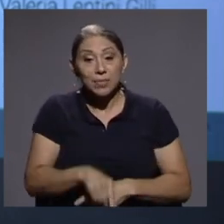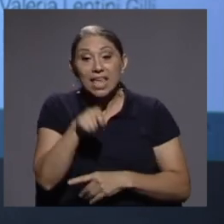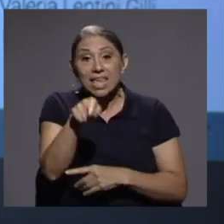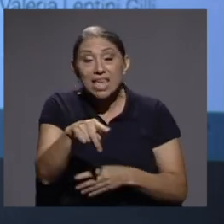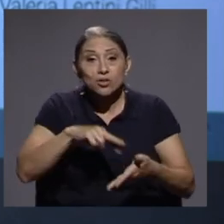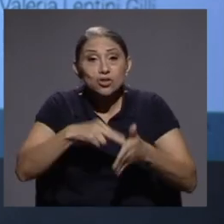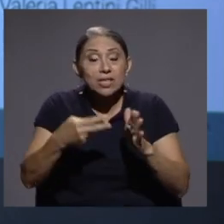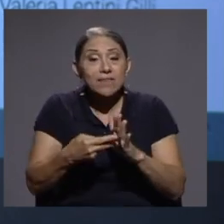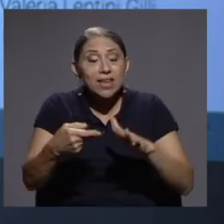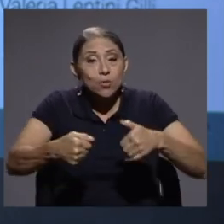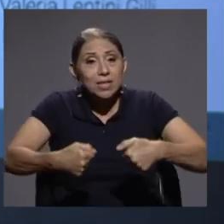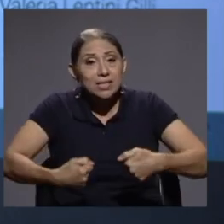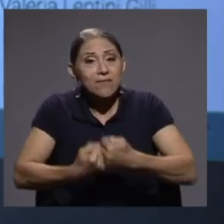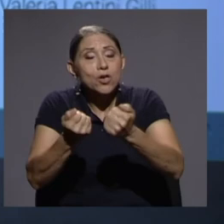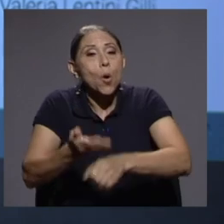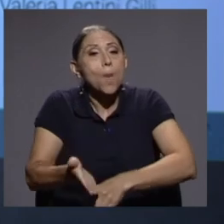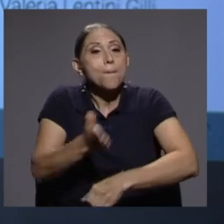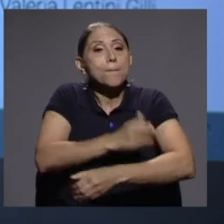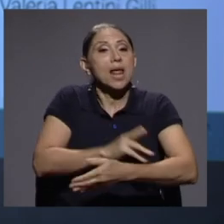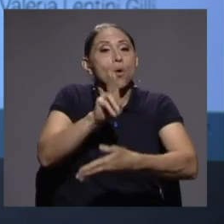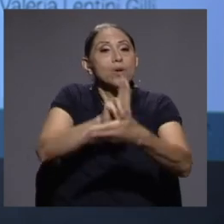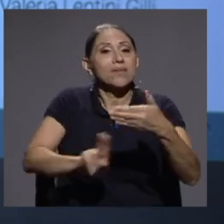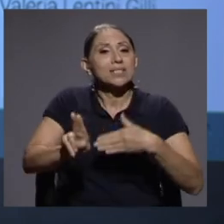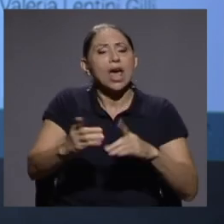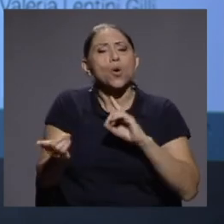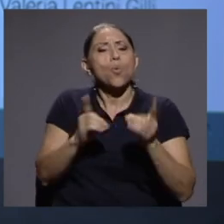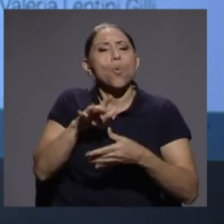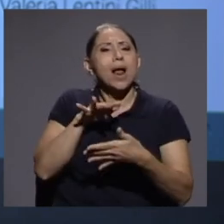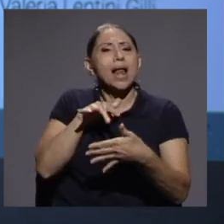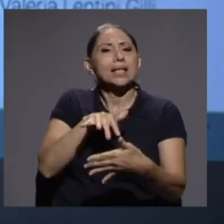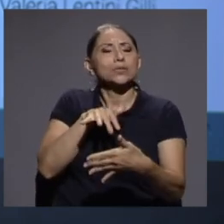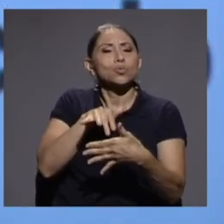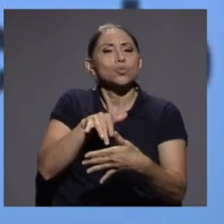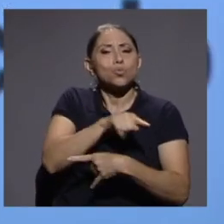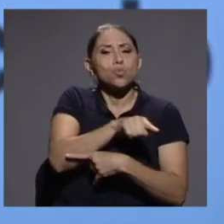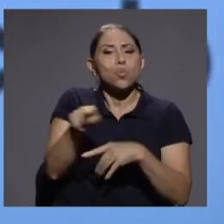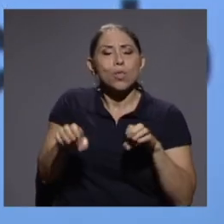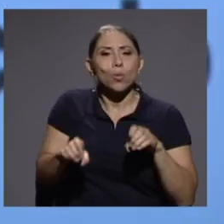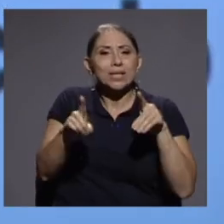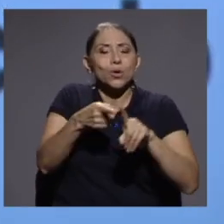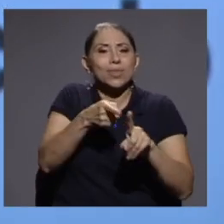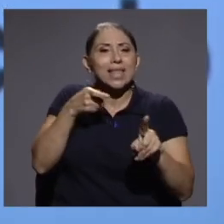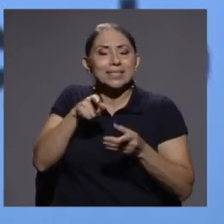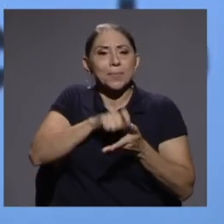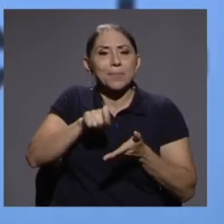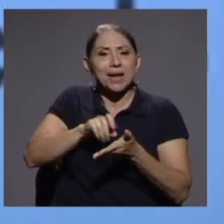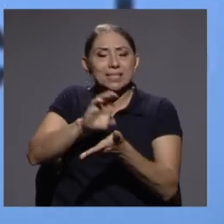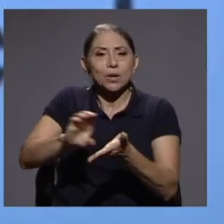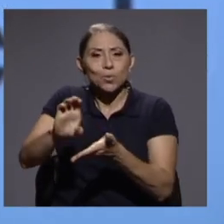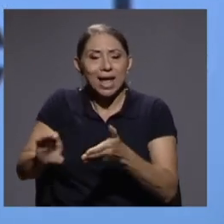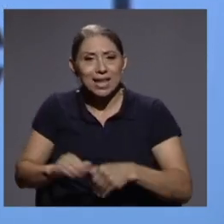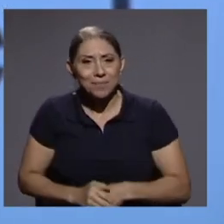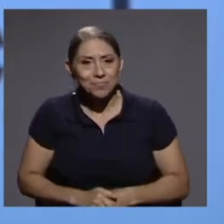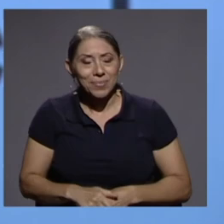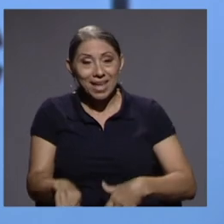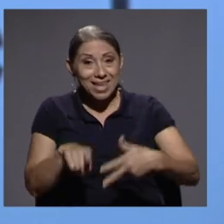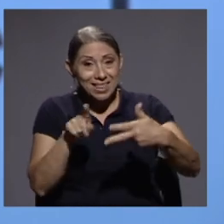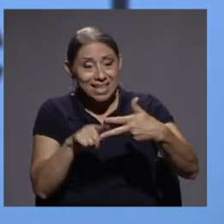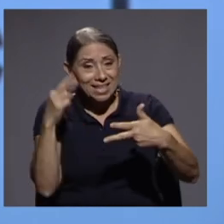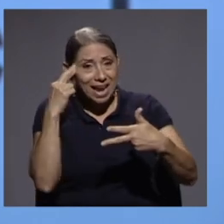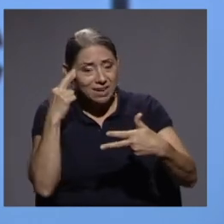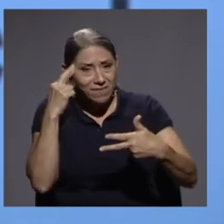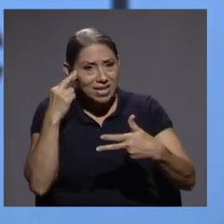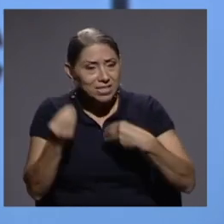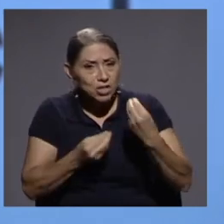preuniversitario de la formación que reciben desde la primaria y la secundaria. Y la tercera reflexión que podríamos